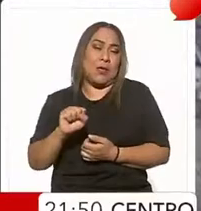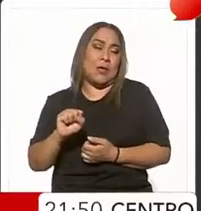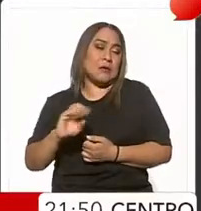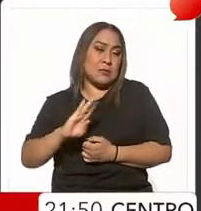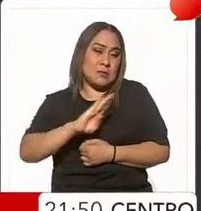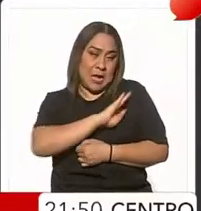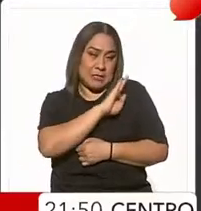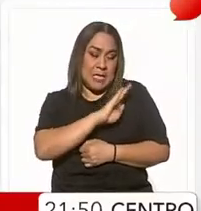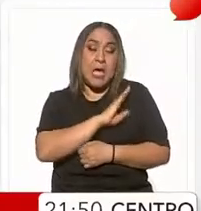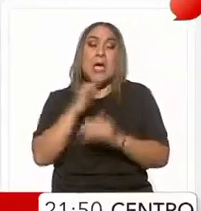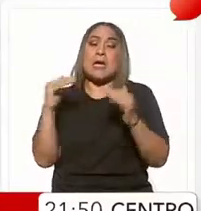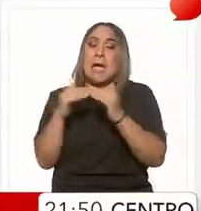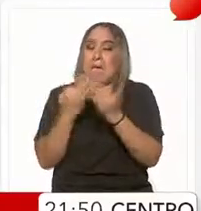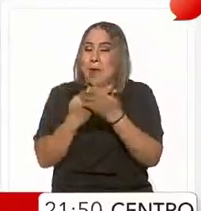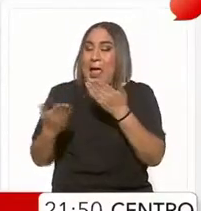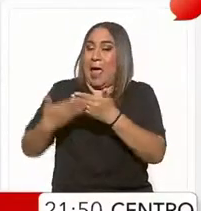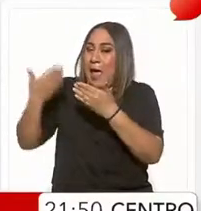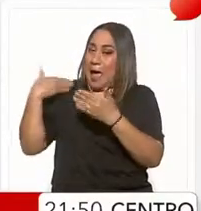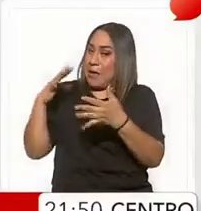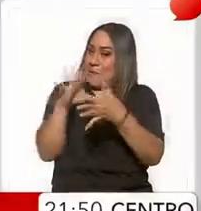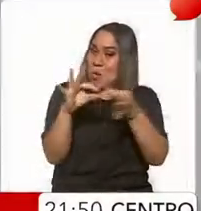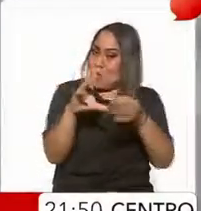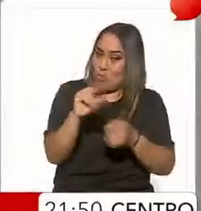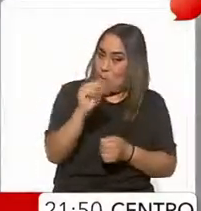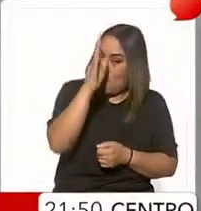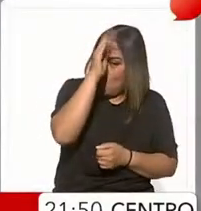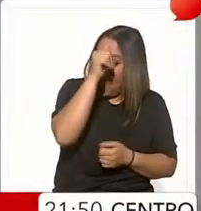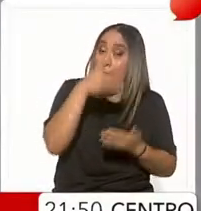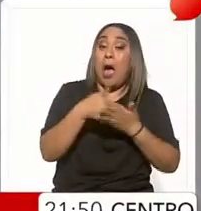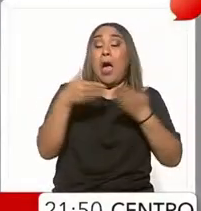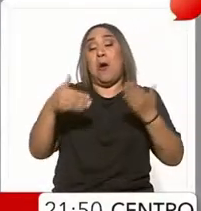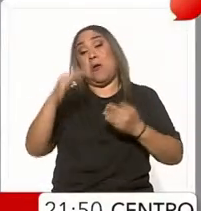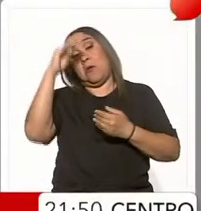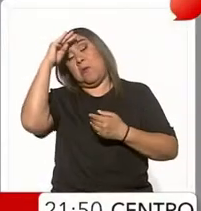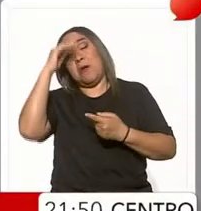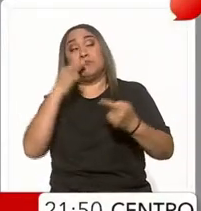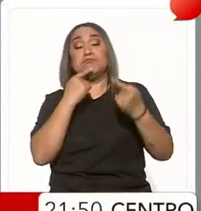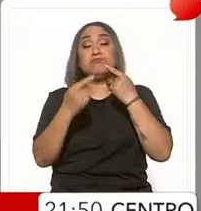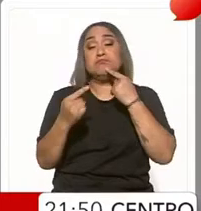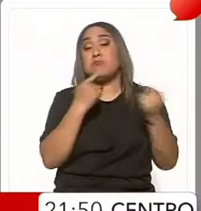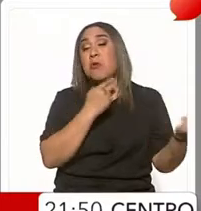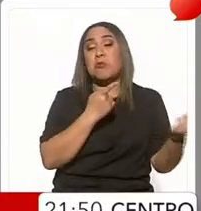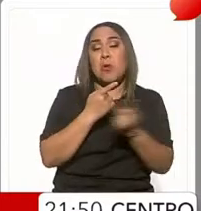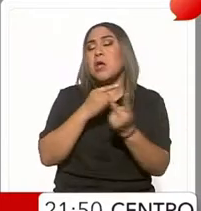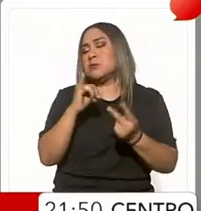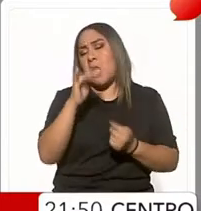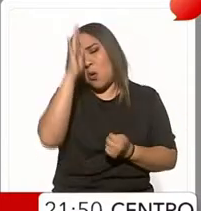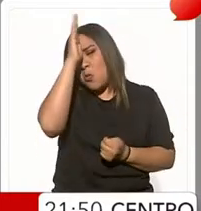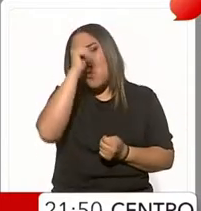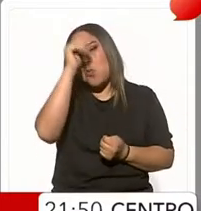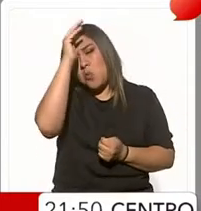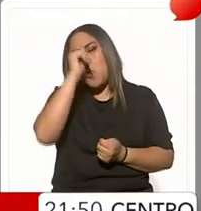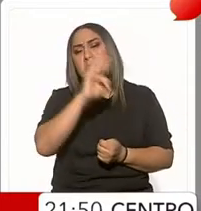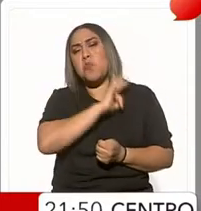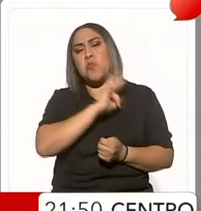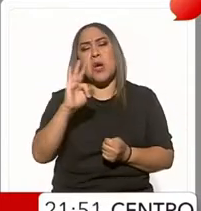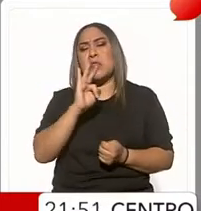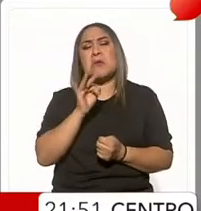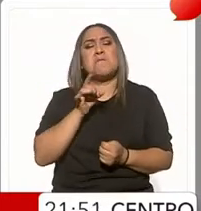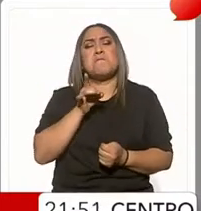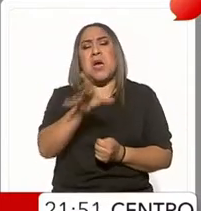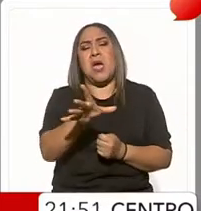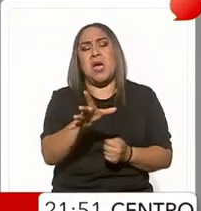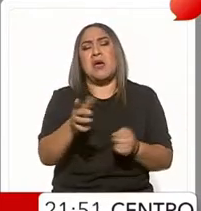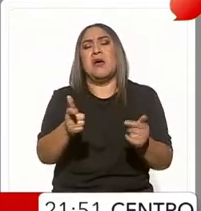que la Casa Blanca se había manifestado en contra de esta ahora informó que ambas delegaciones comparten el objetivo de ver derrotada a la